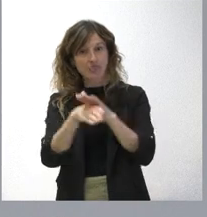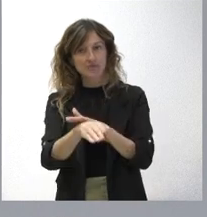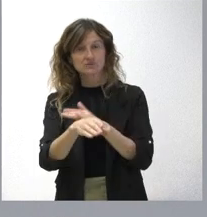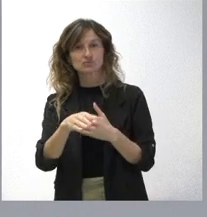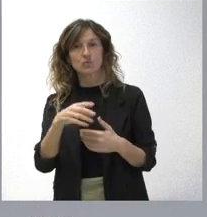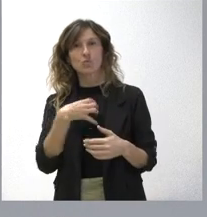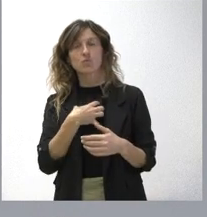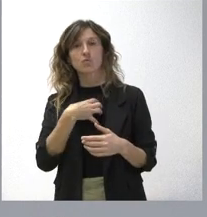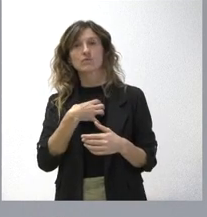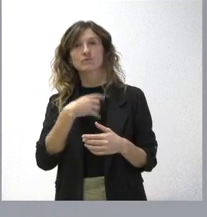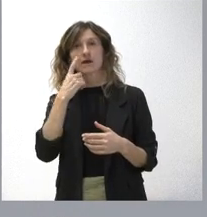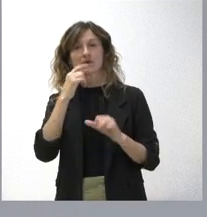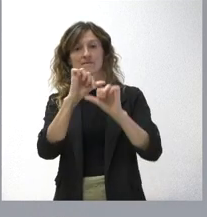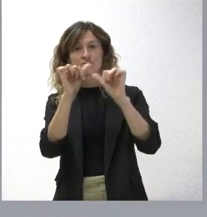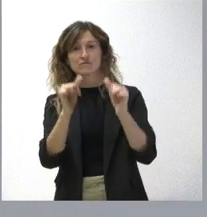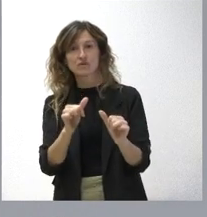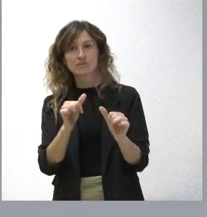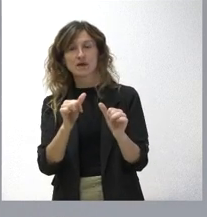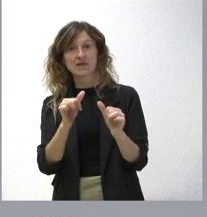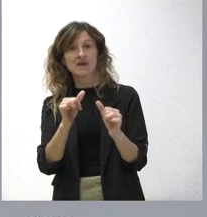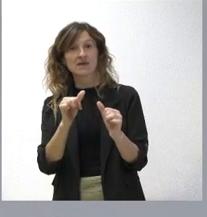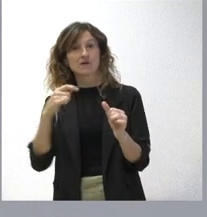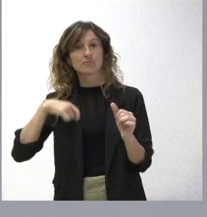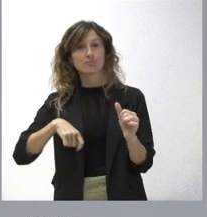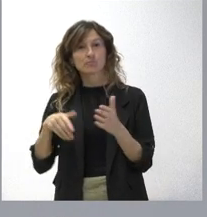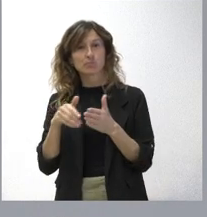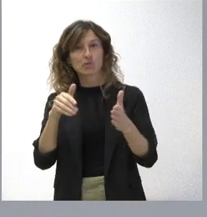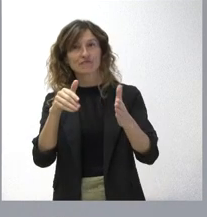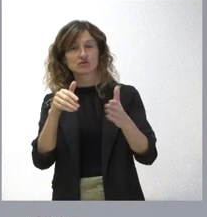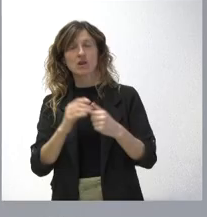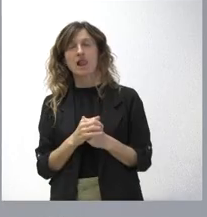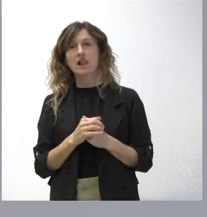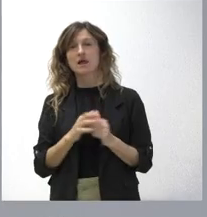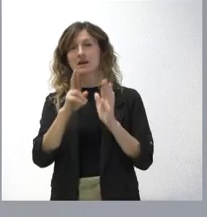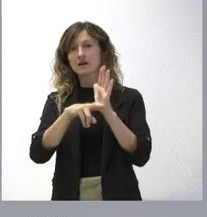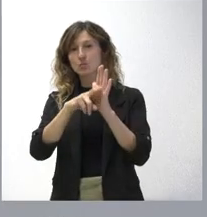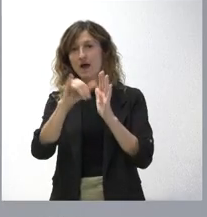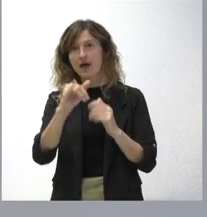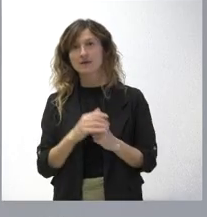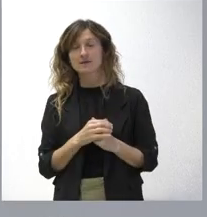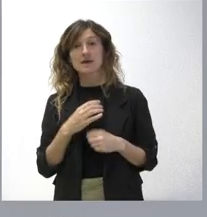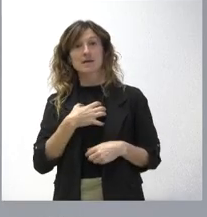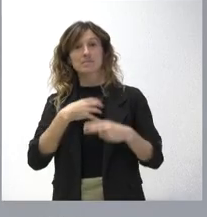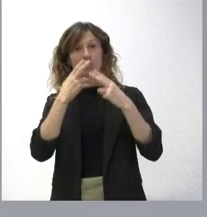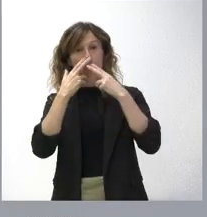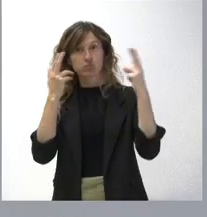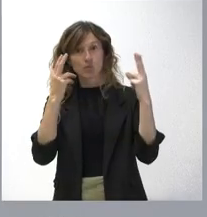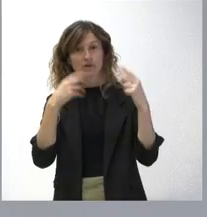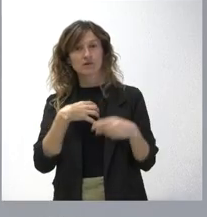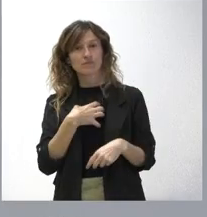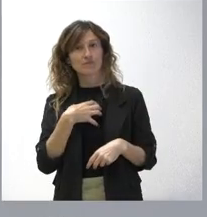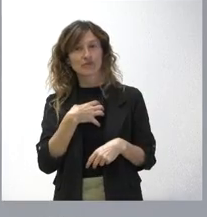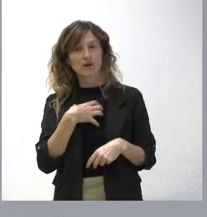se regulan las modalidades de carrera profesional. En definitiva, también cómo ese empleado público, ese funcionario,